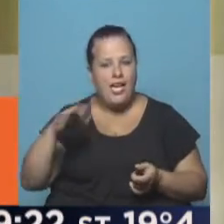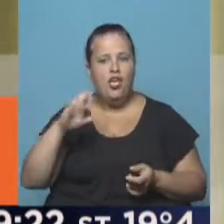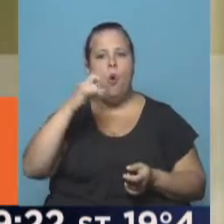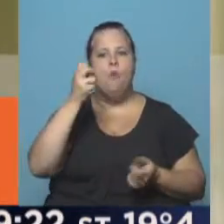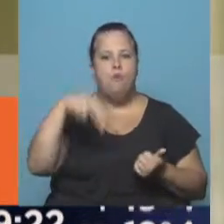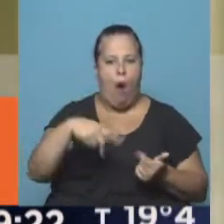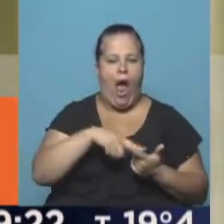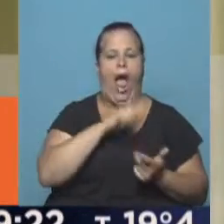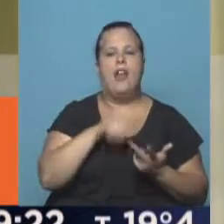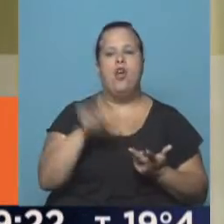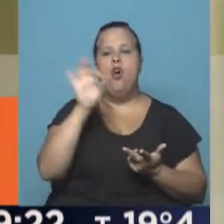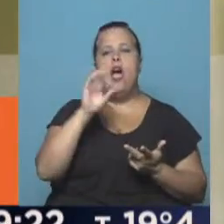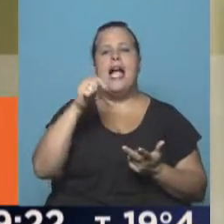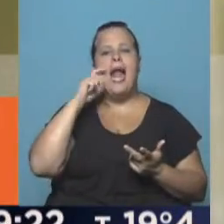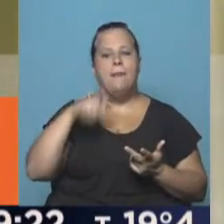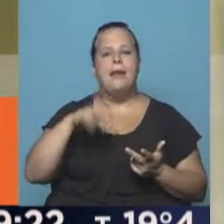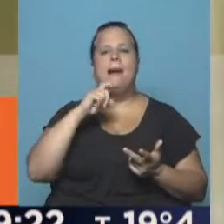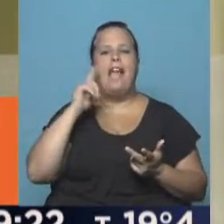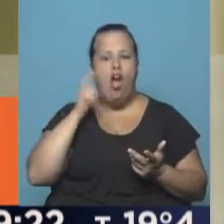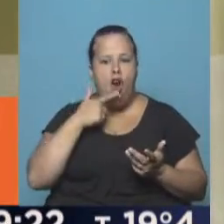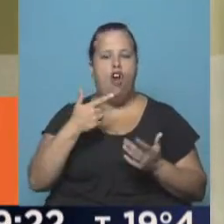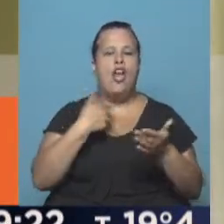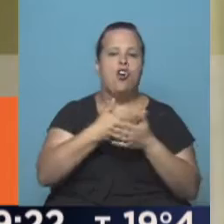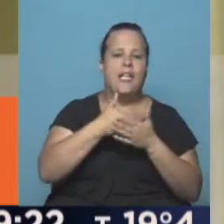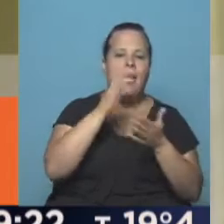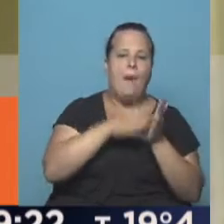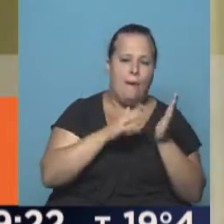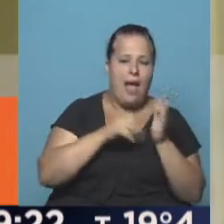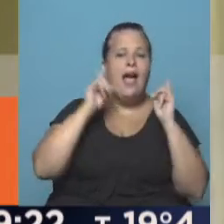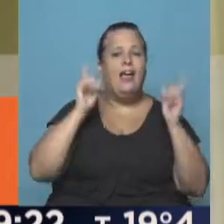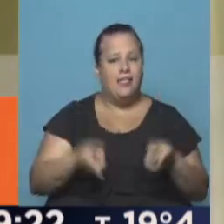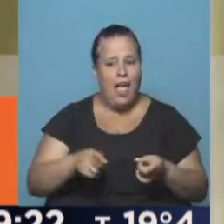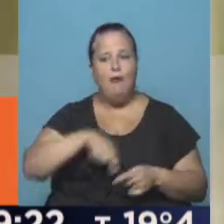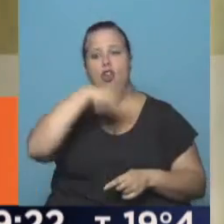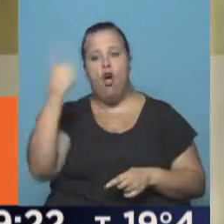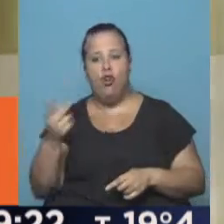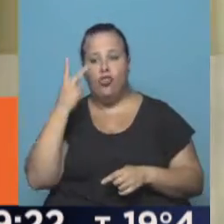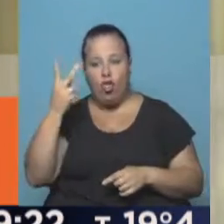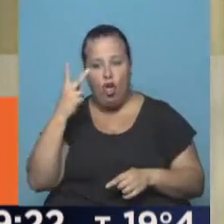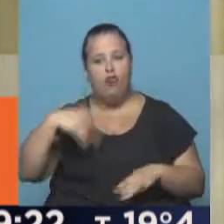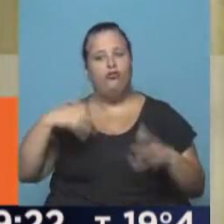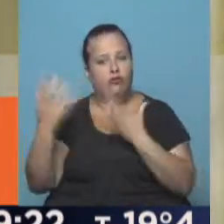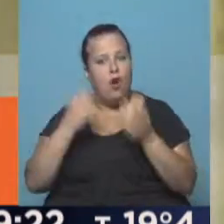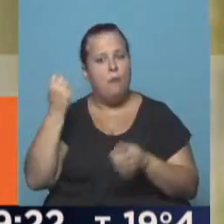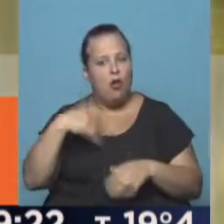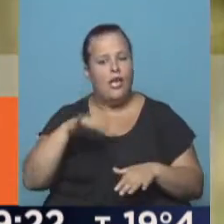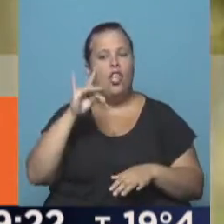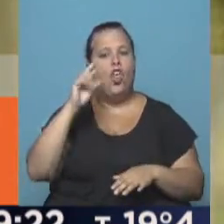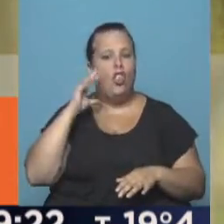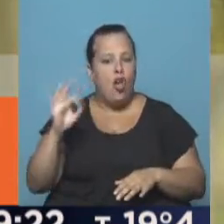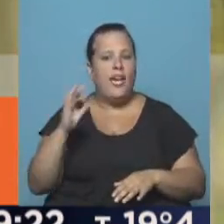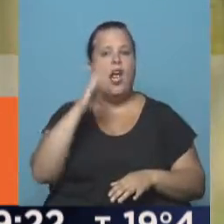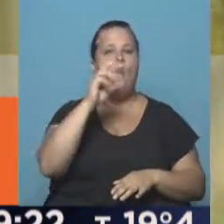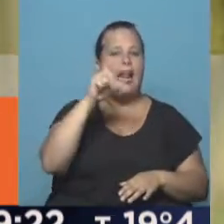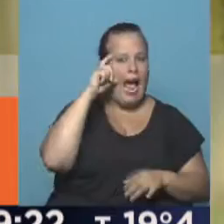Puan o Carmen de Patagones o cercanías de Bahía Blanca, también tuvimos dos focos importantes en Dorrego y en